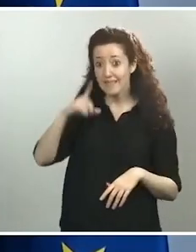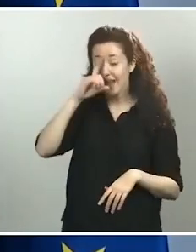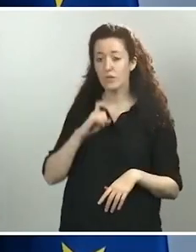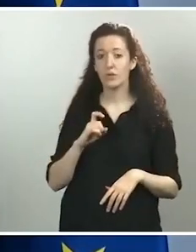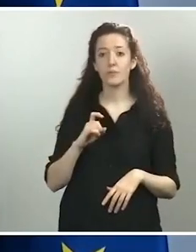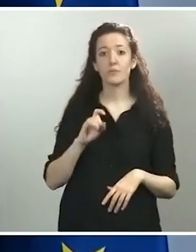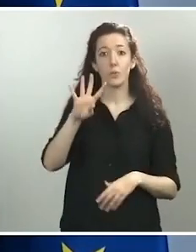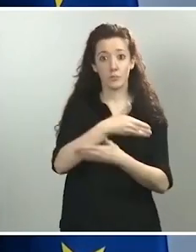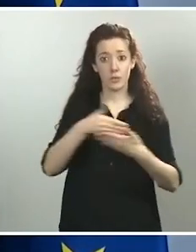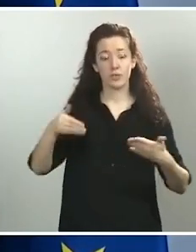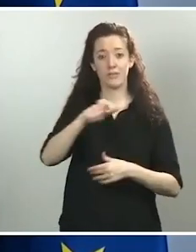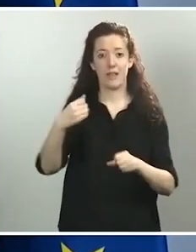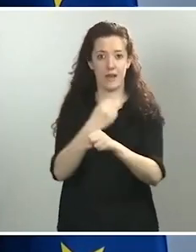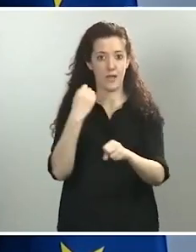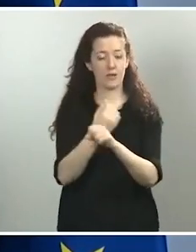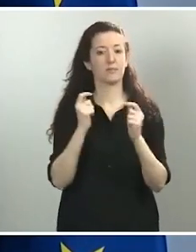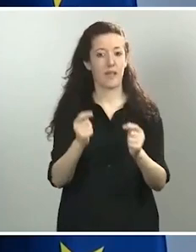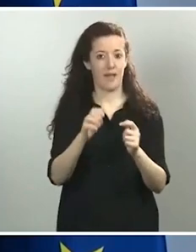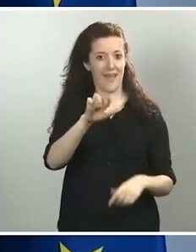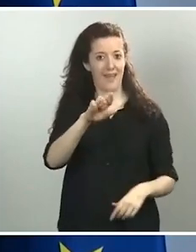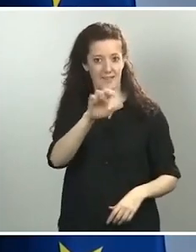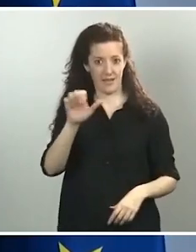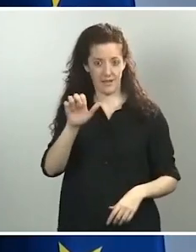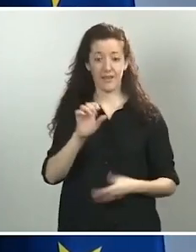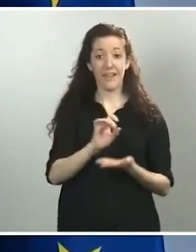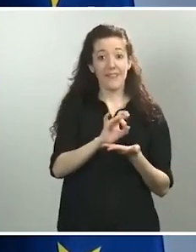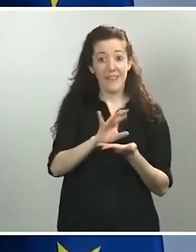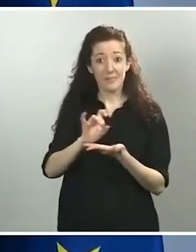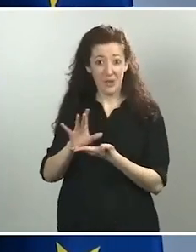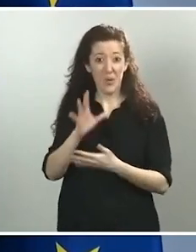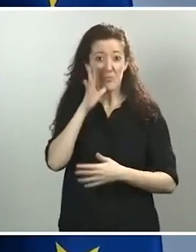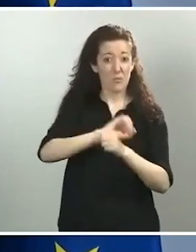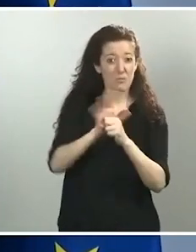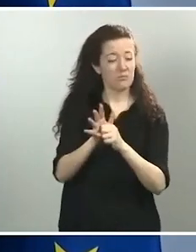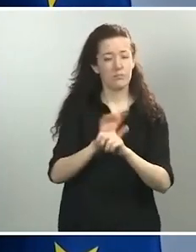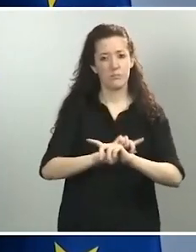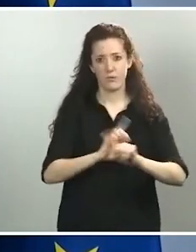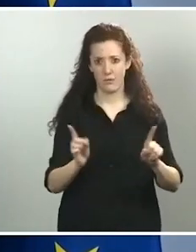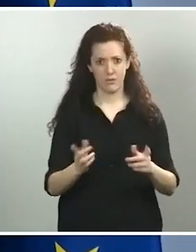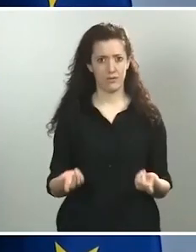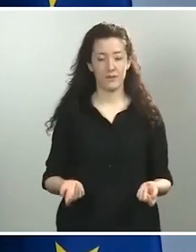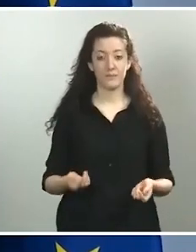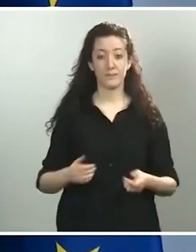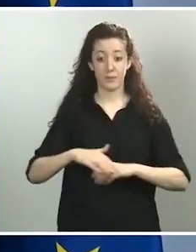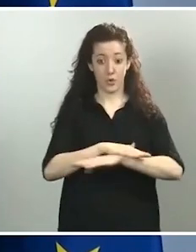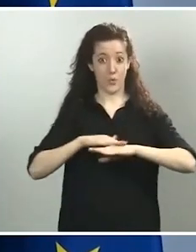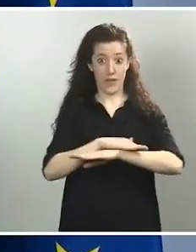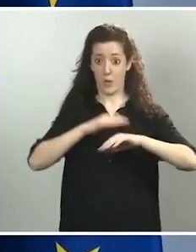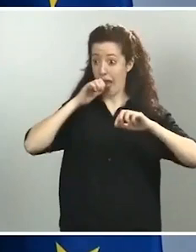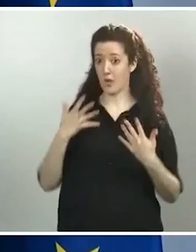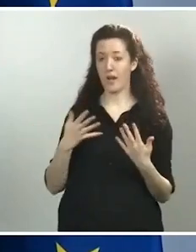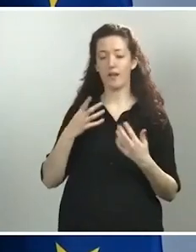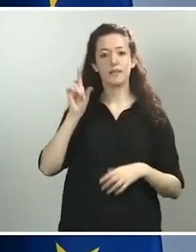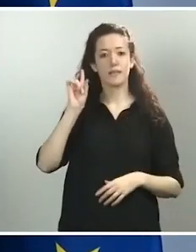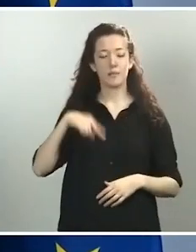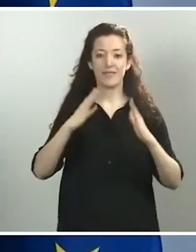Este ha prohibido los despidos por causa del COVID-19. Este Gobierno también ha prohibido que se produzcan desahucios, que como